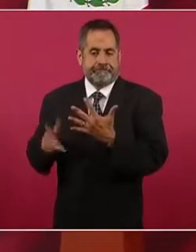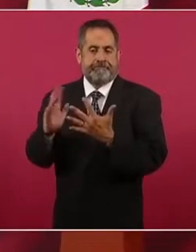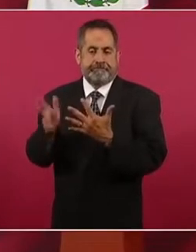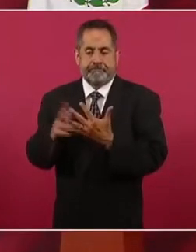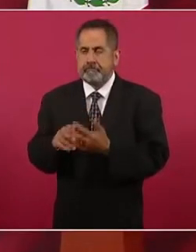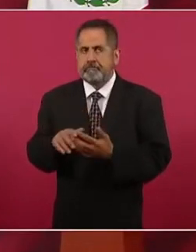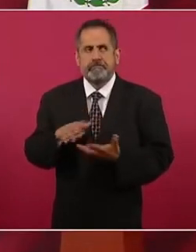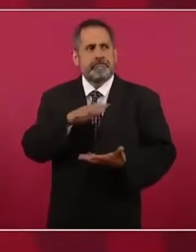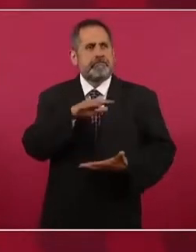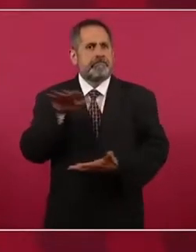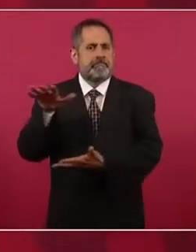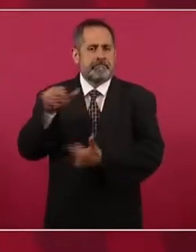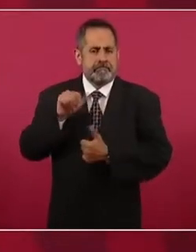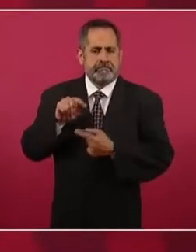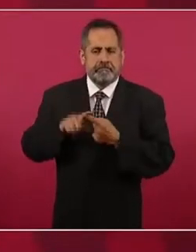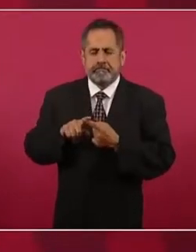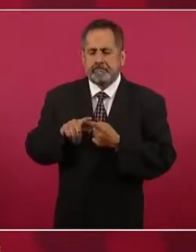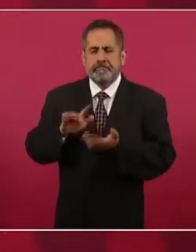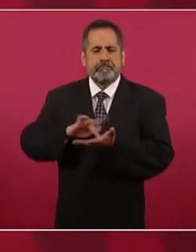más del 90 por ciento.